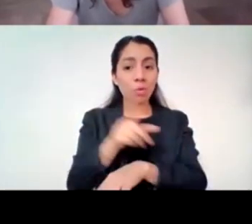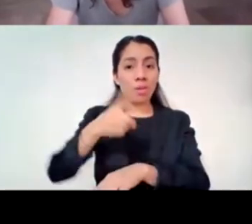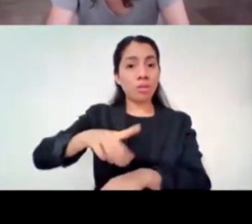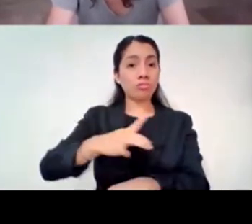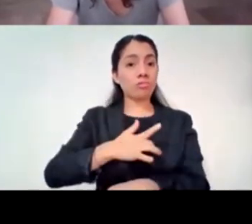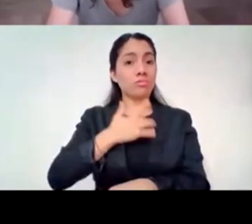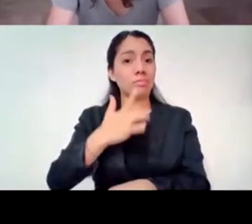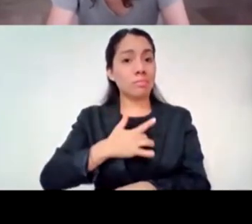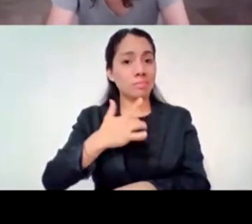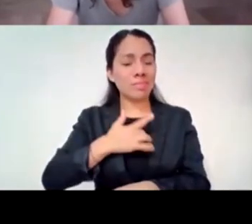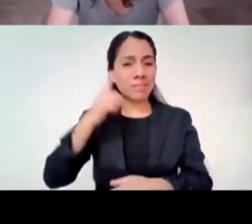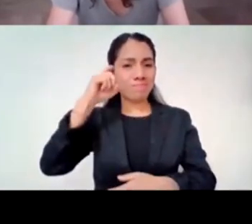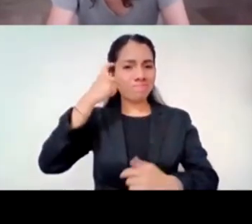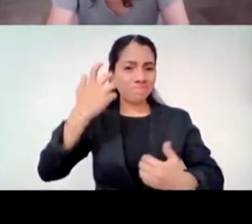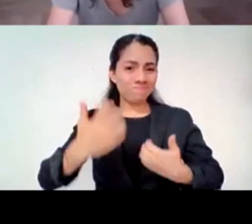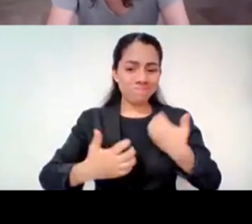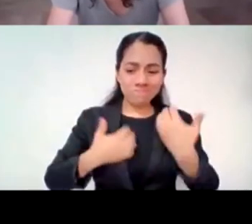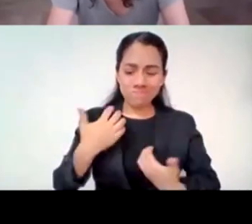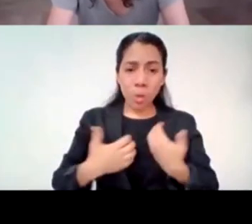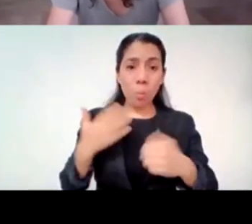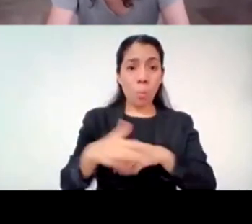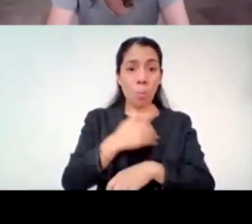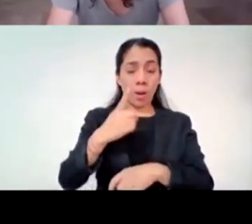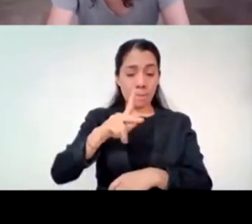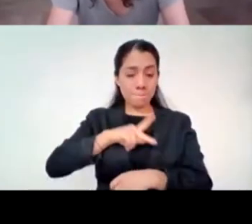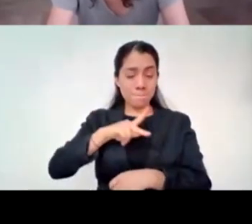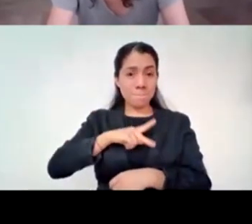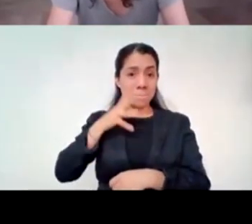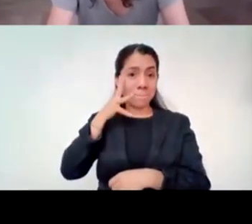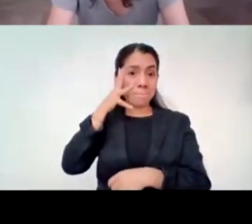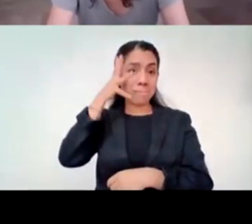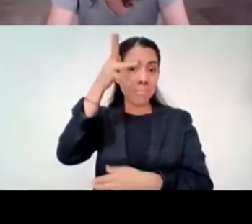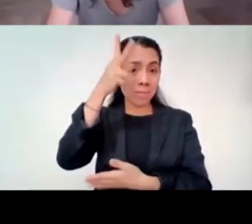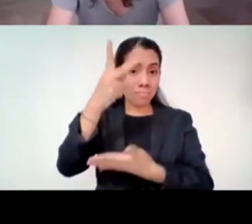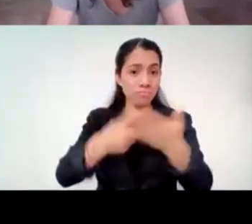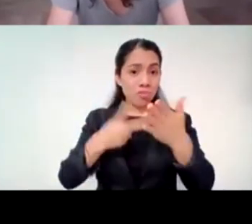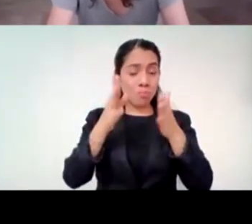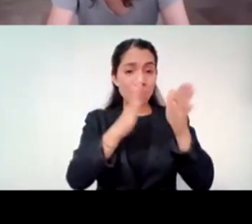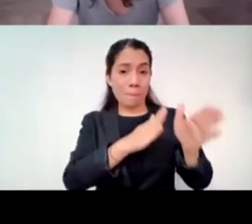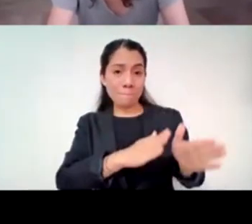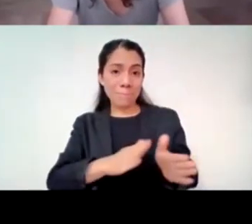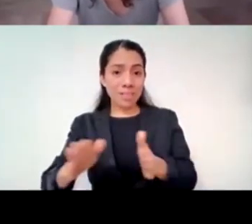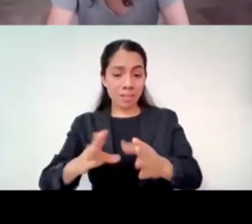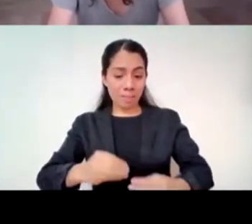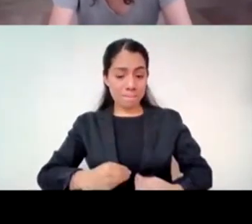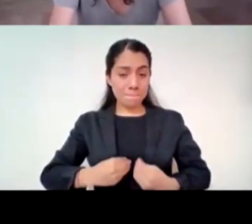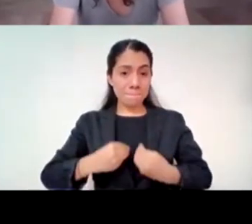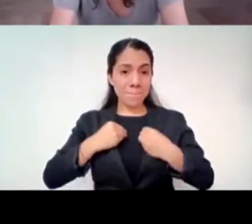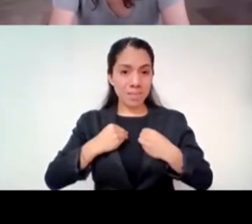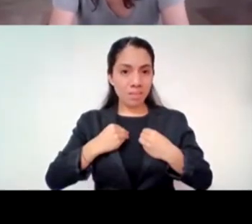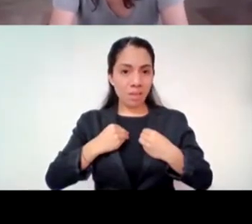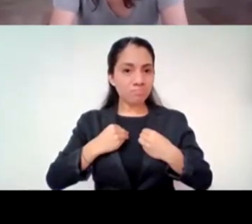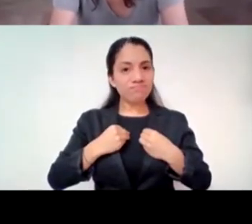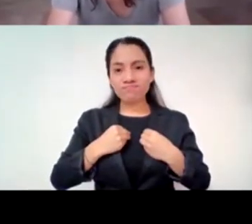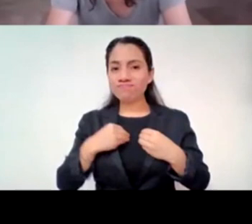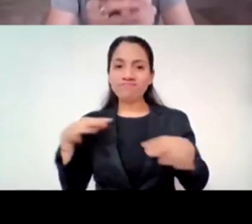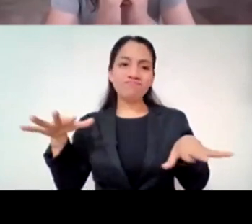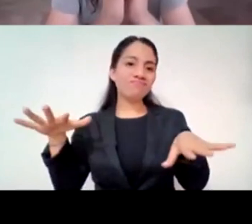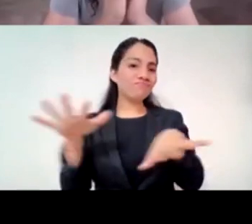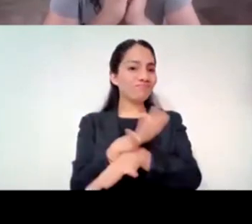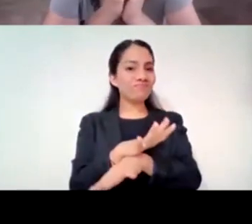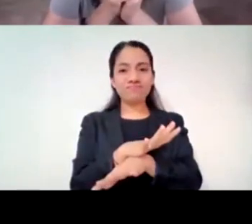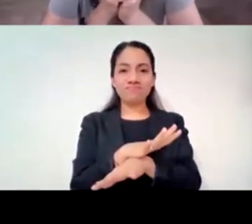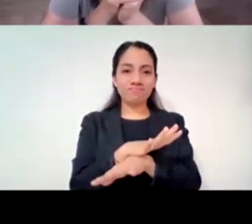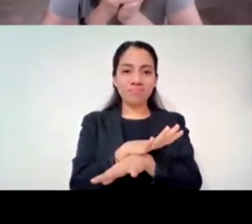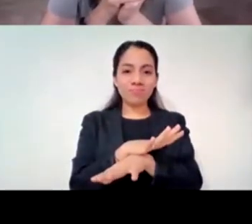tenían como muy planeado, se les frustró. Y no se vale. Y además, no